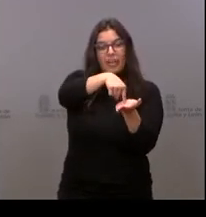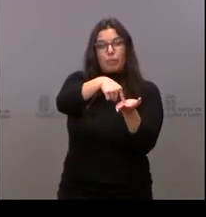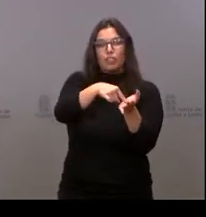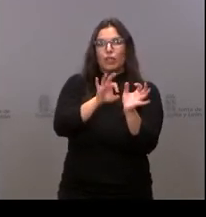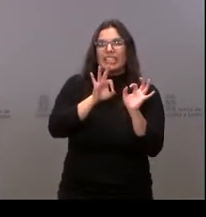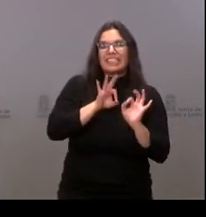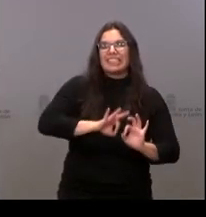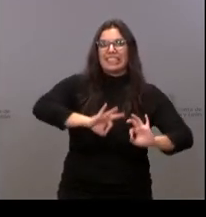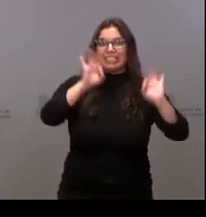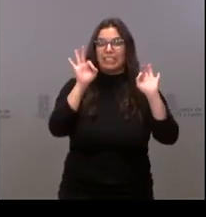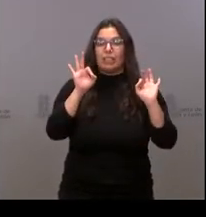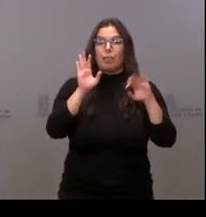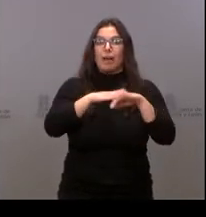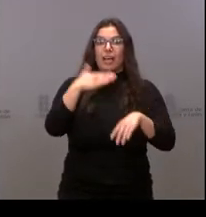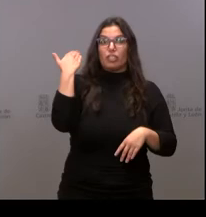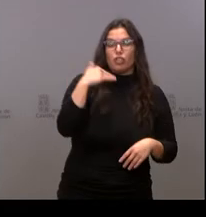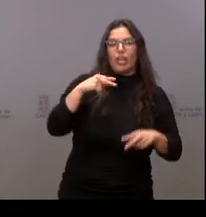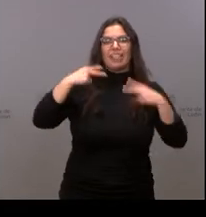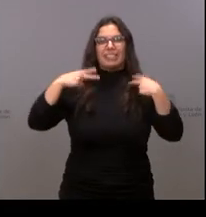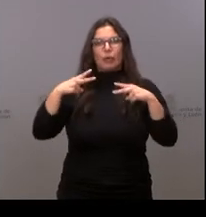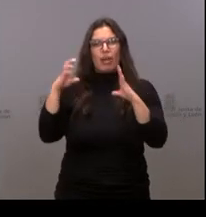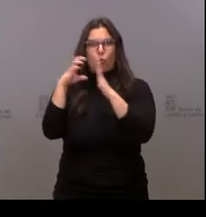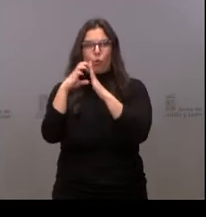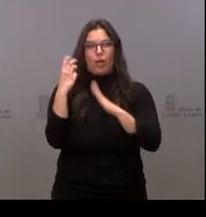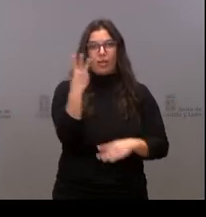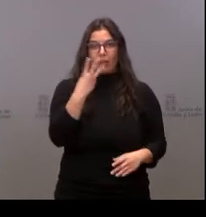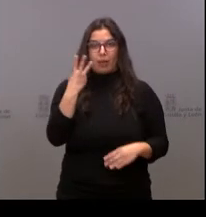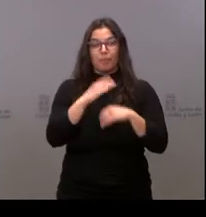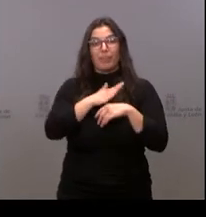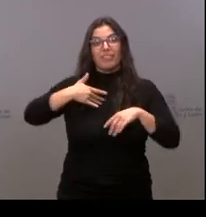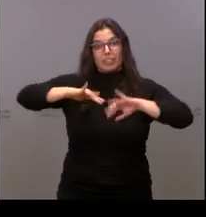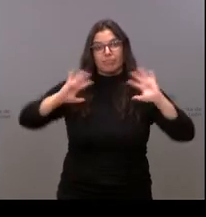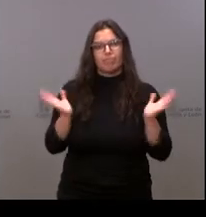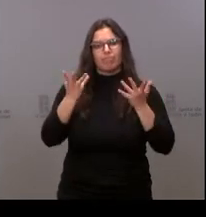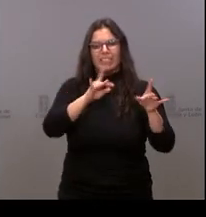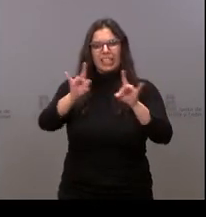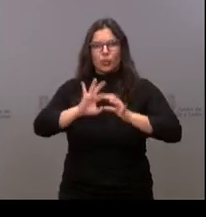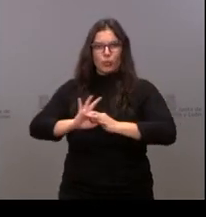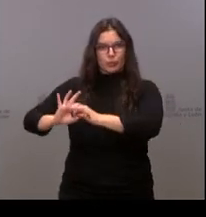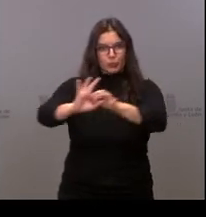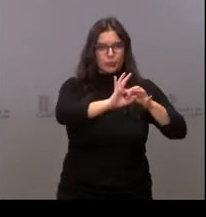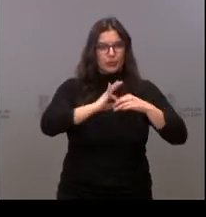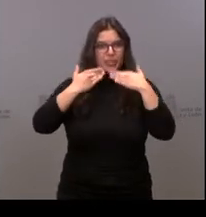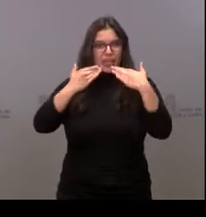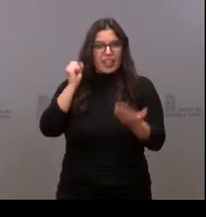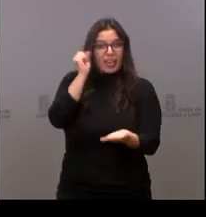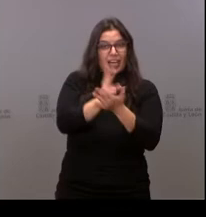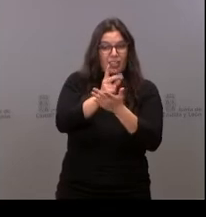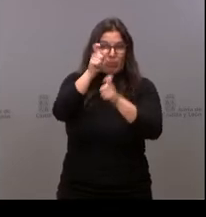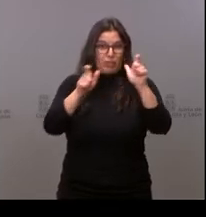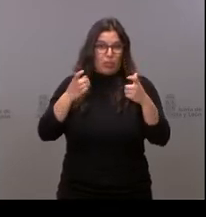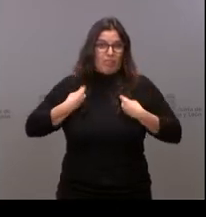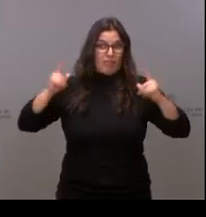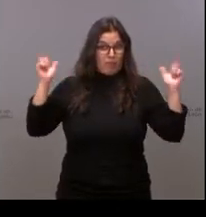Soria, Teruel y Cuenca. Busca la promoción de la cohesión territorial en el marco del reto demográfico,